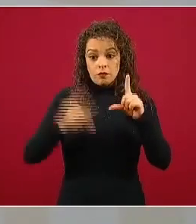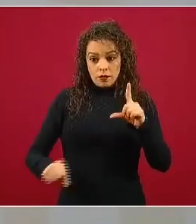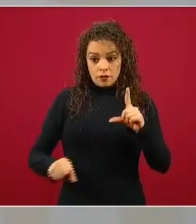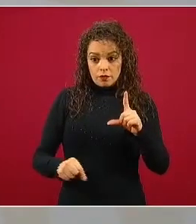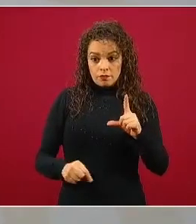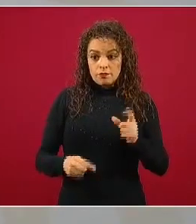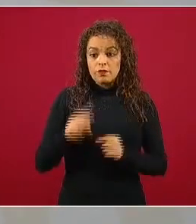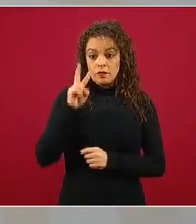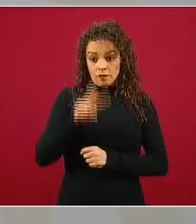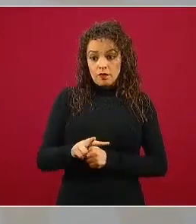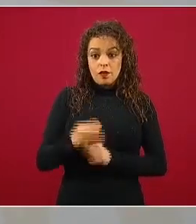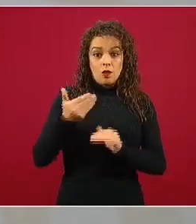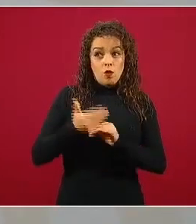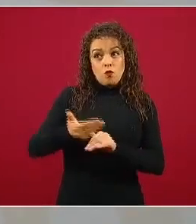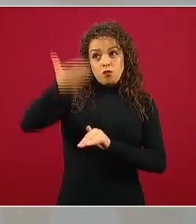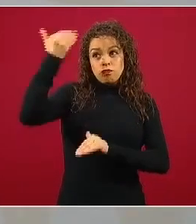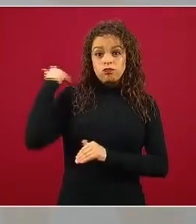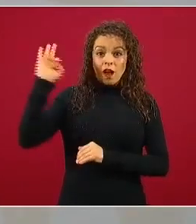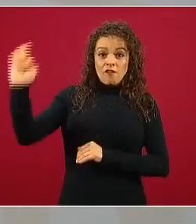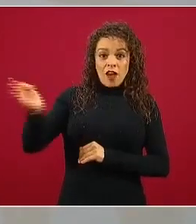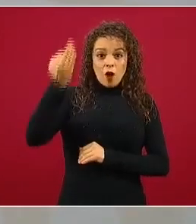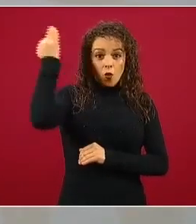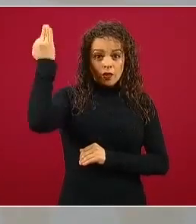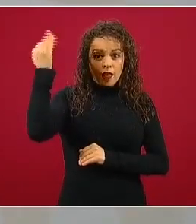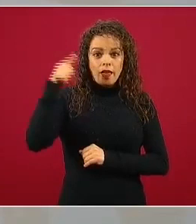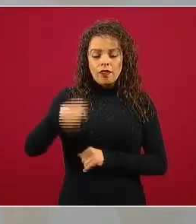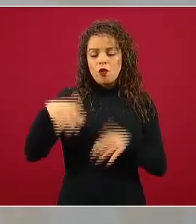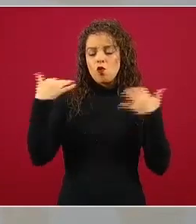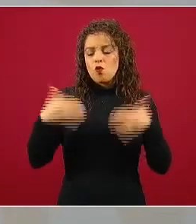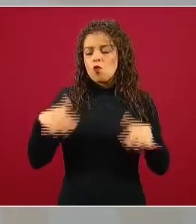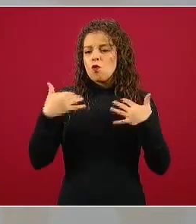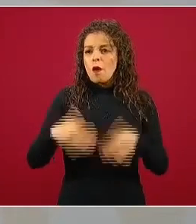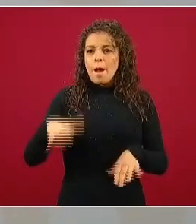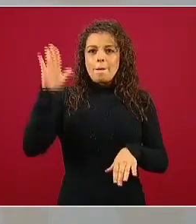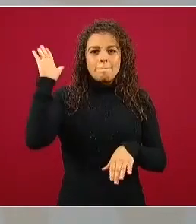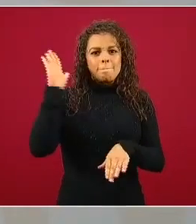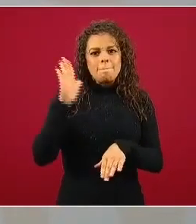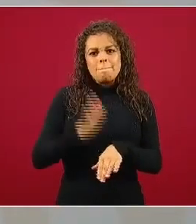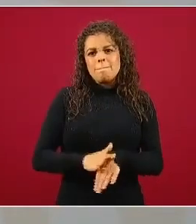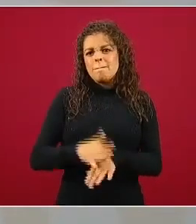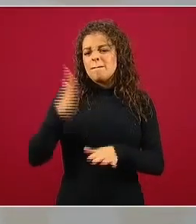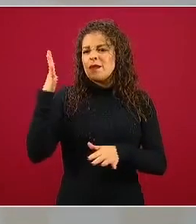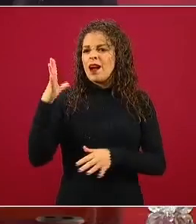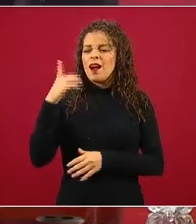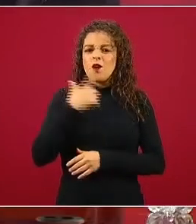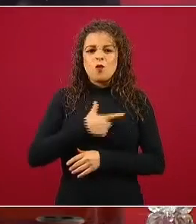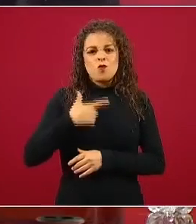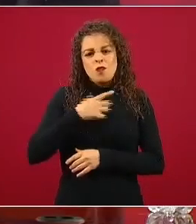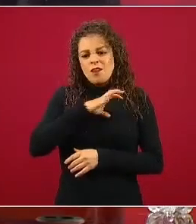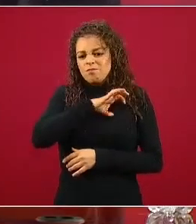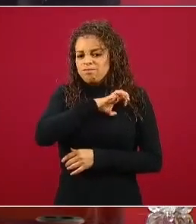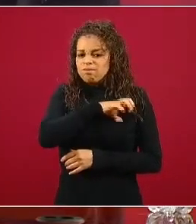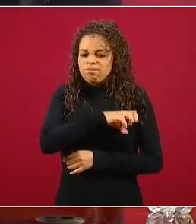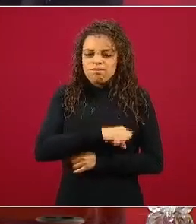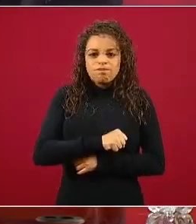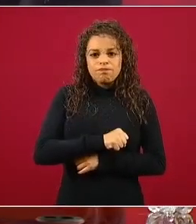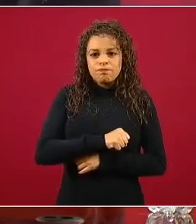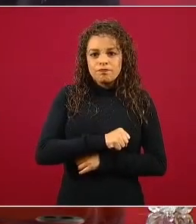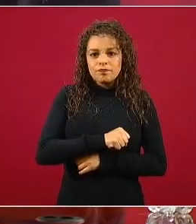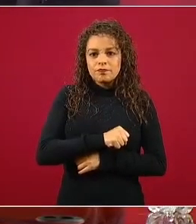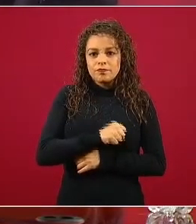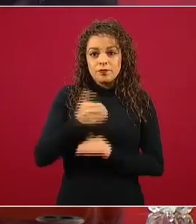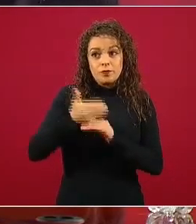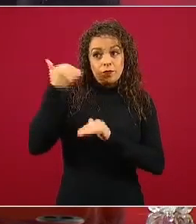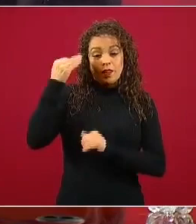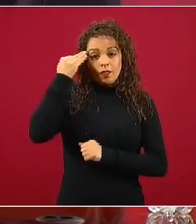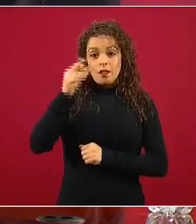facultad fueron los años más gozosos y más hermosos y más excitantes de nuestra vida. Y yo quiero decirle a todos los estudiantes de medicina,